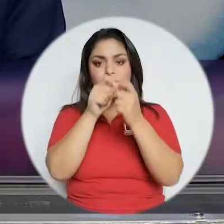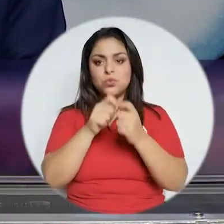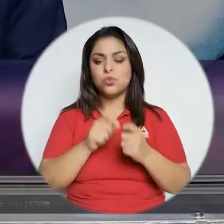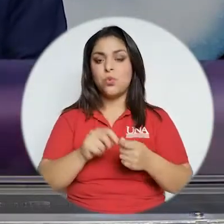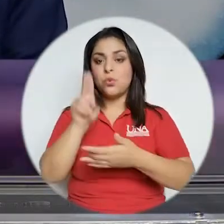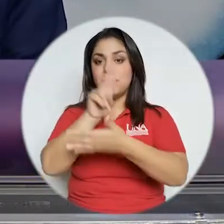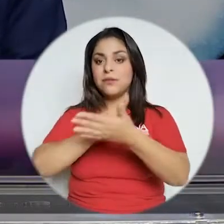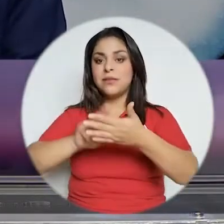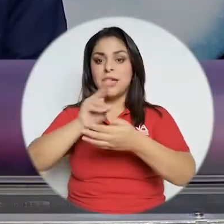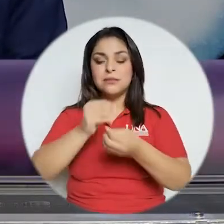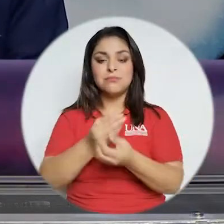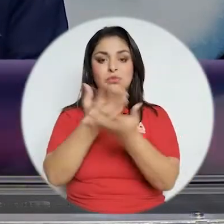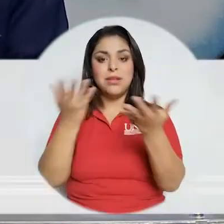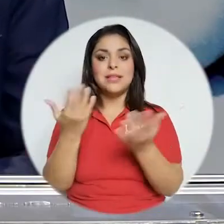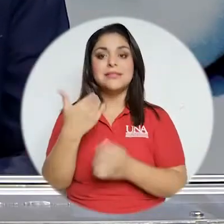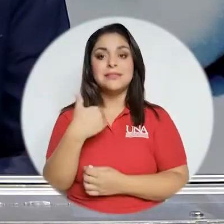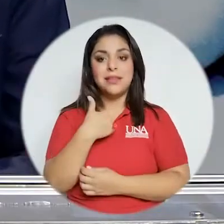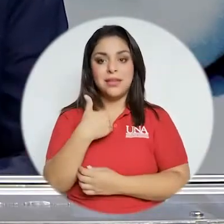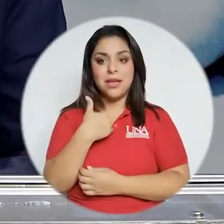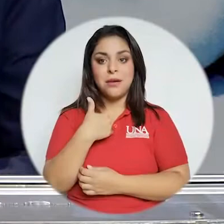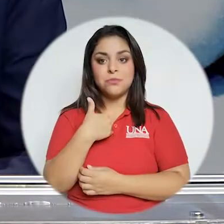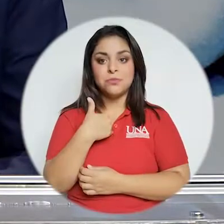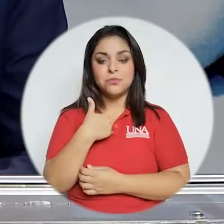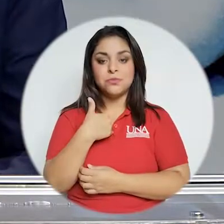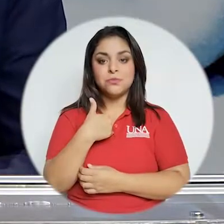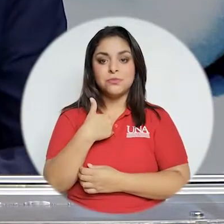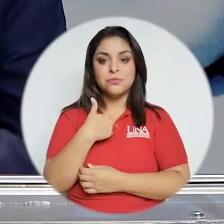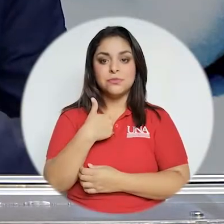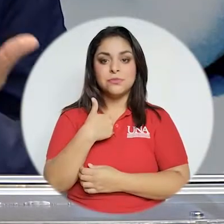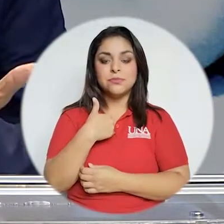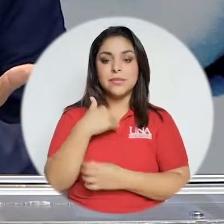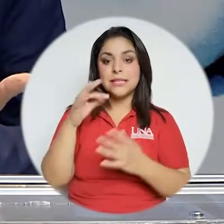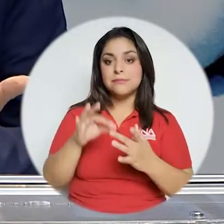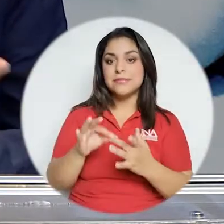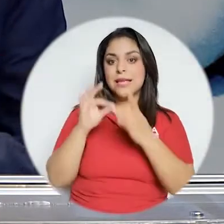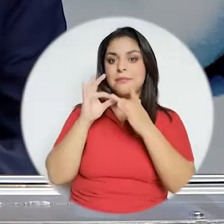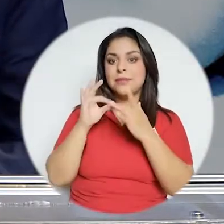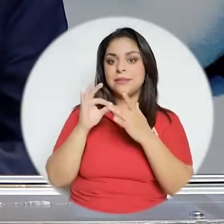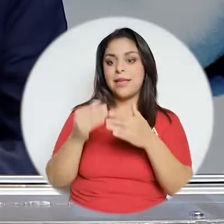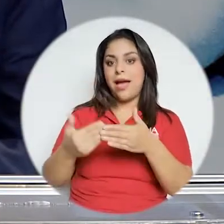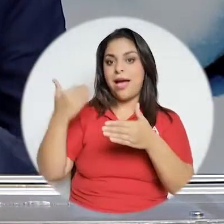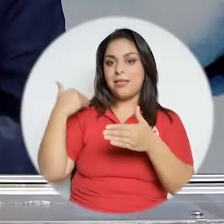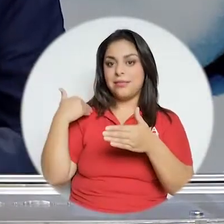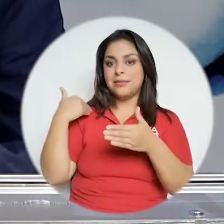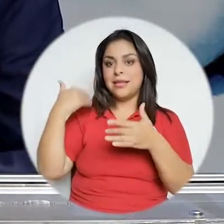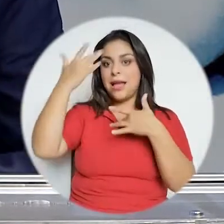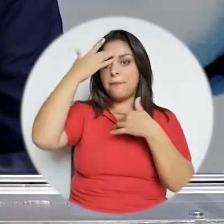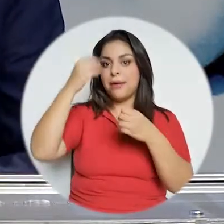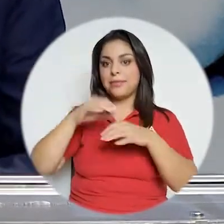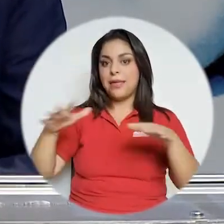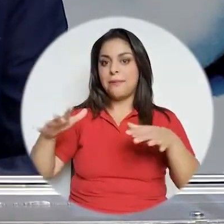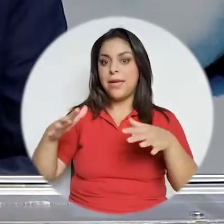las universidades públicas tuviésemos en la dimensión que se requiere antes de la pandemia ahora